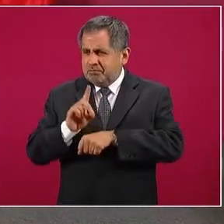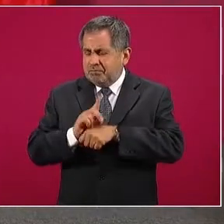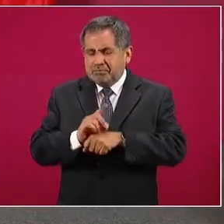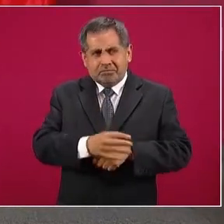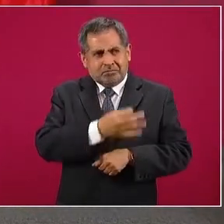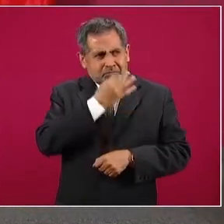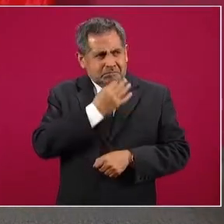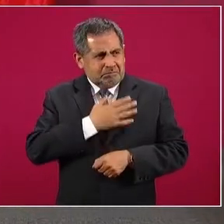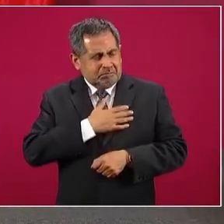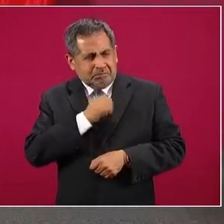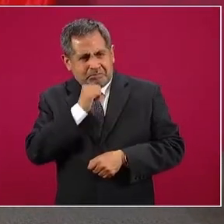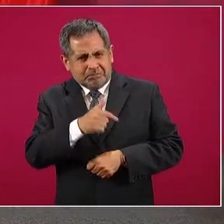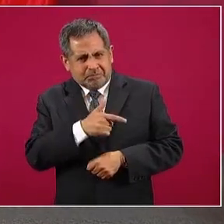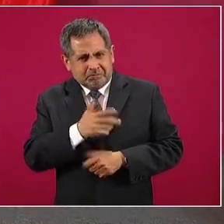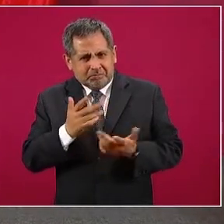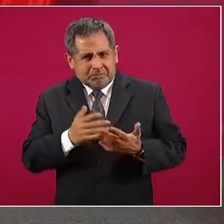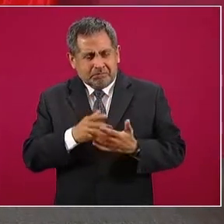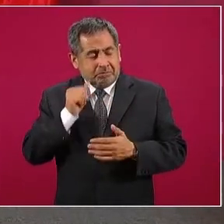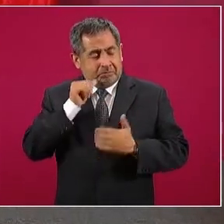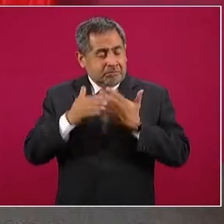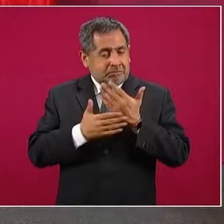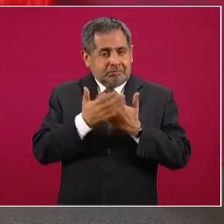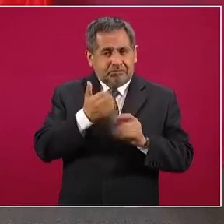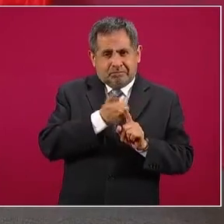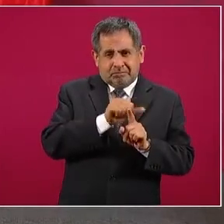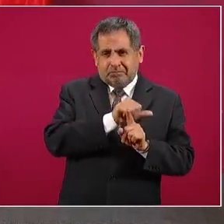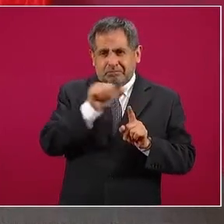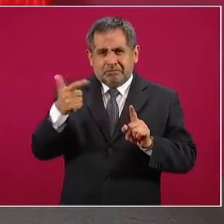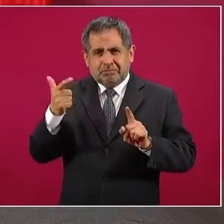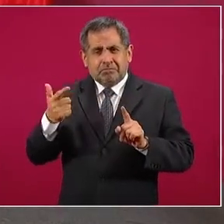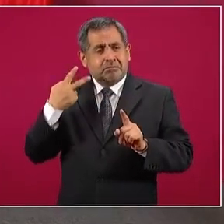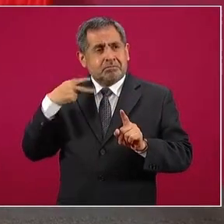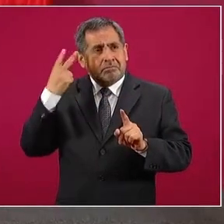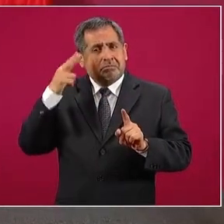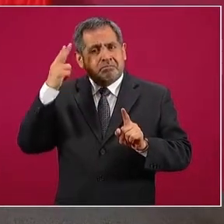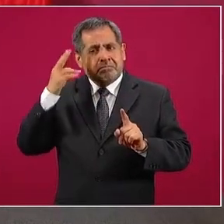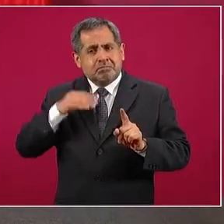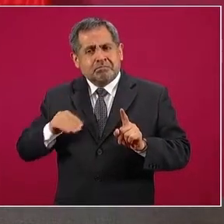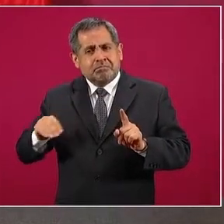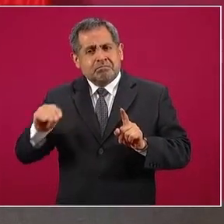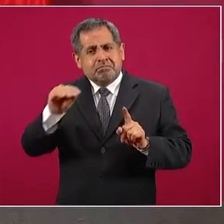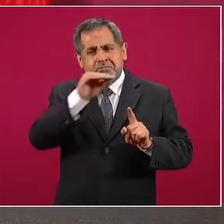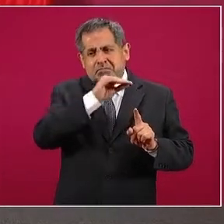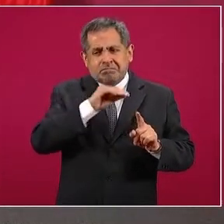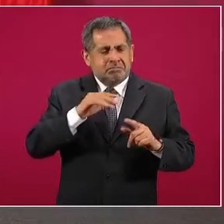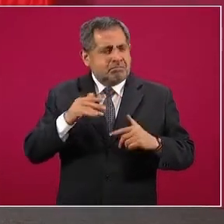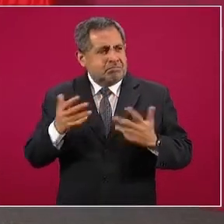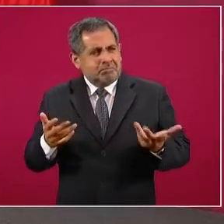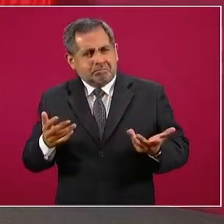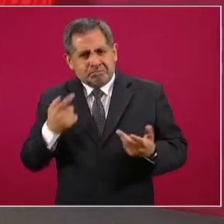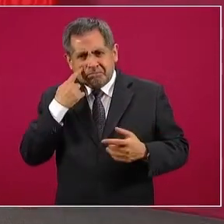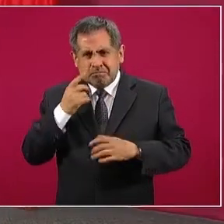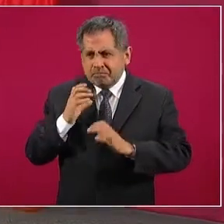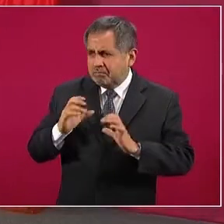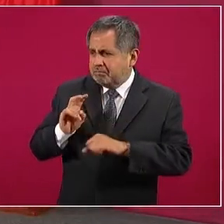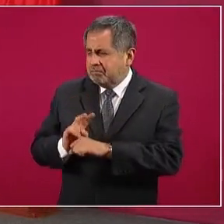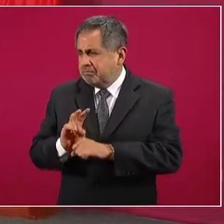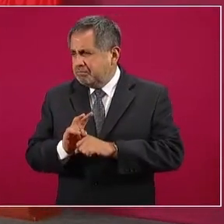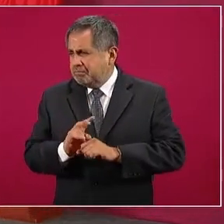de seis a siete, recorro todo el país, estoy pendiente.